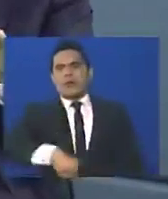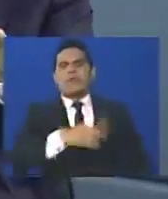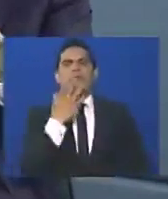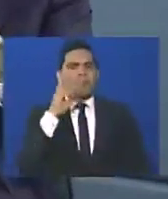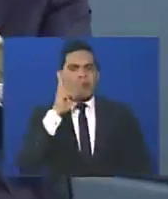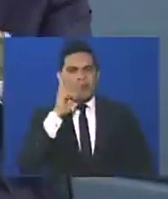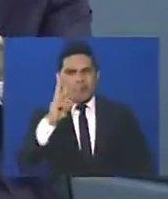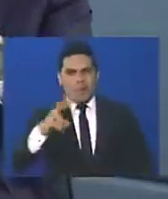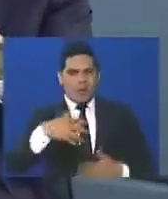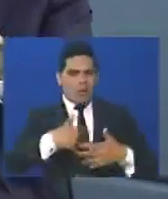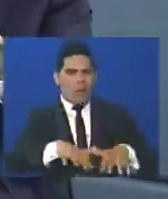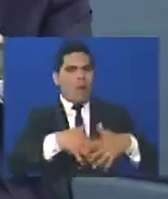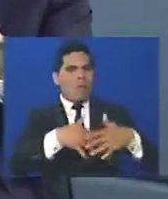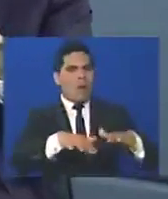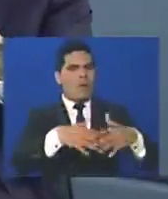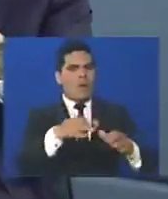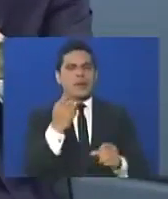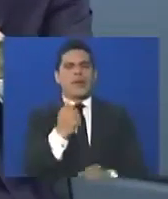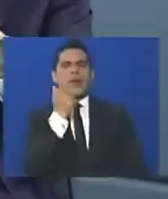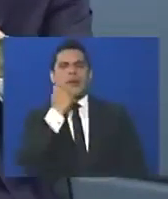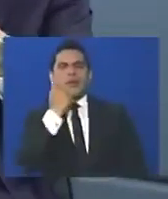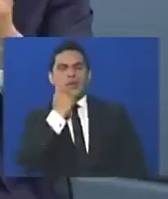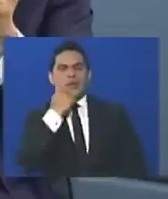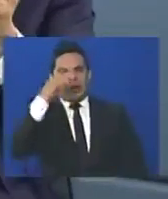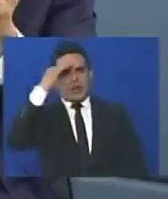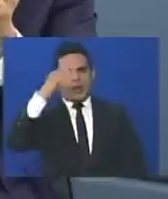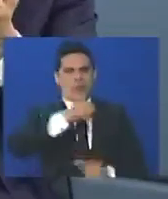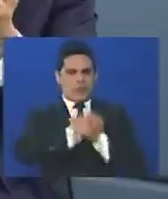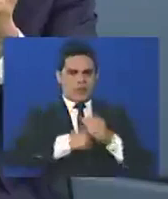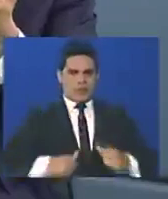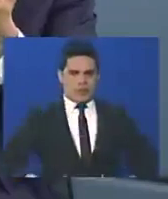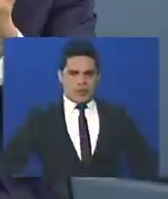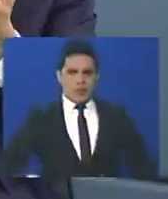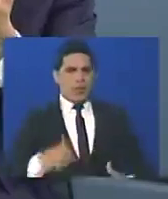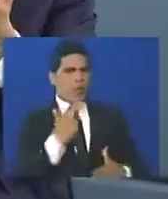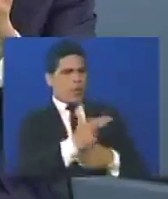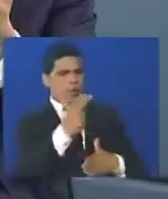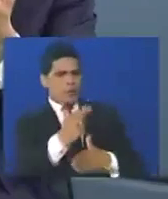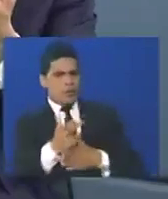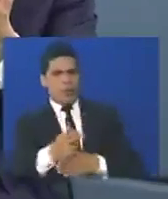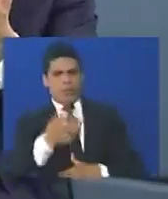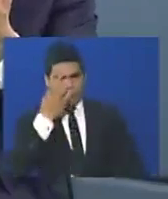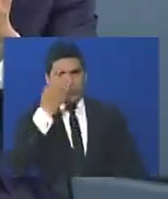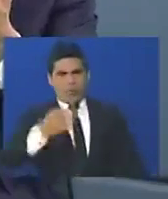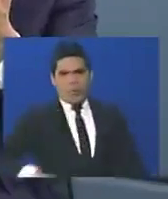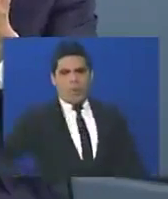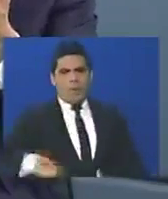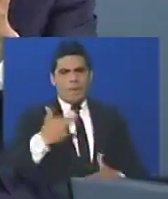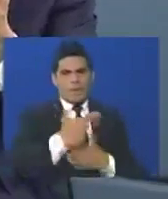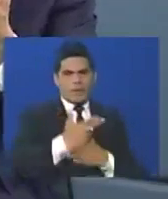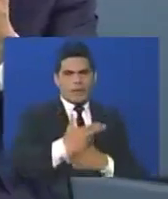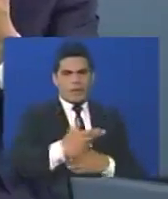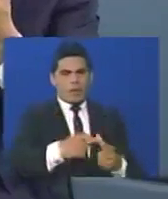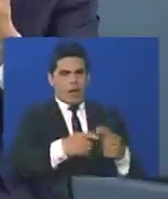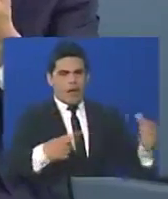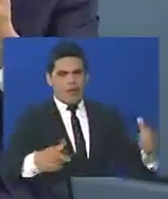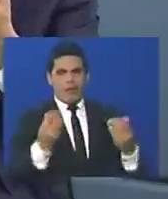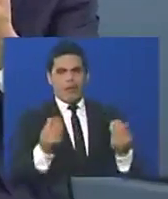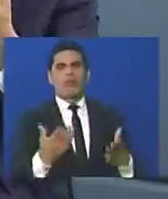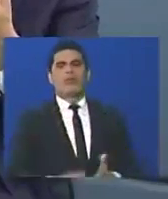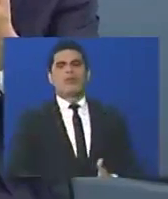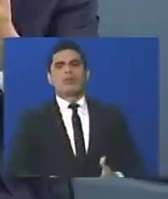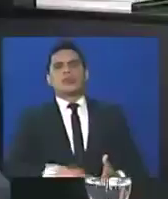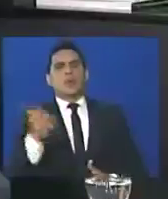las manifestaciones pacíficas las atiende la policía y la guardia con pistolas, con armas de guerra, con armas largas, con